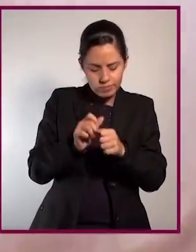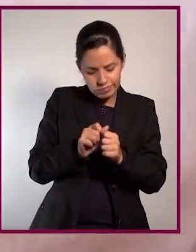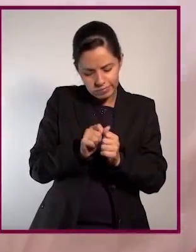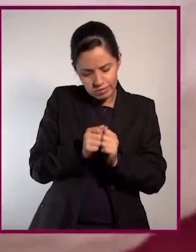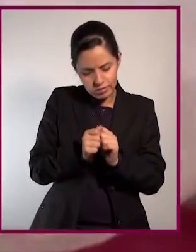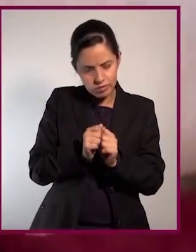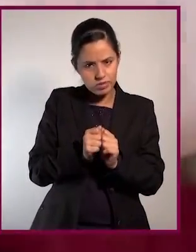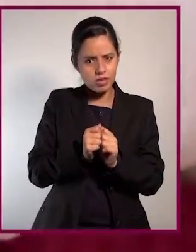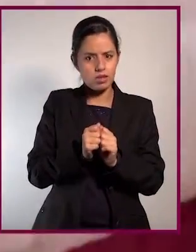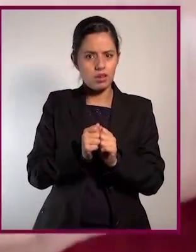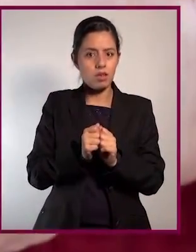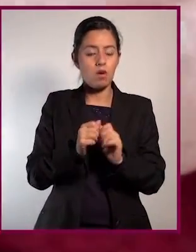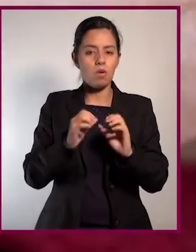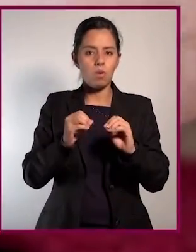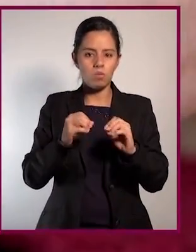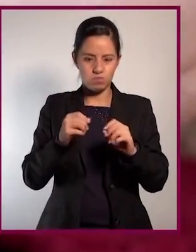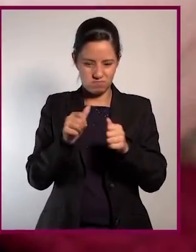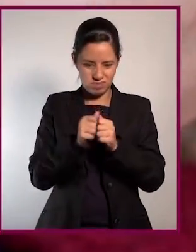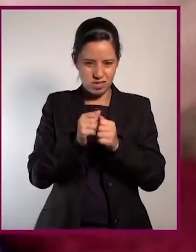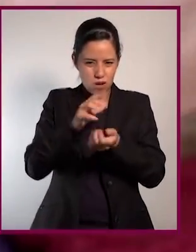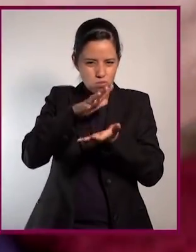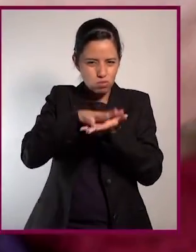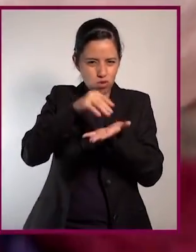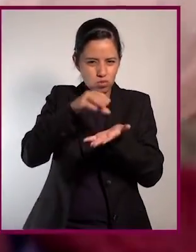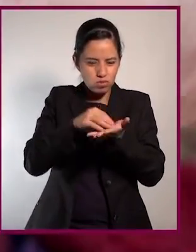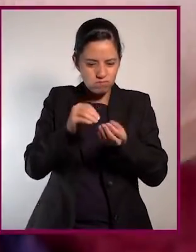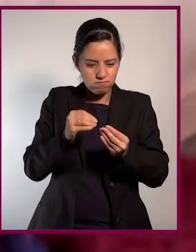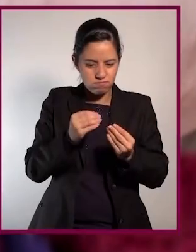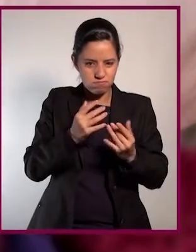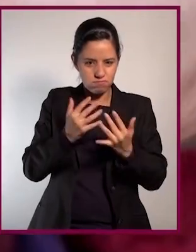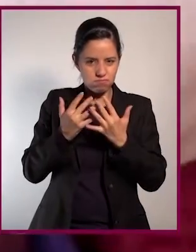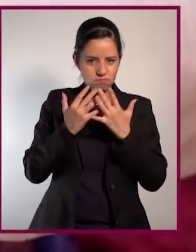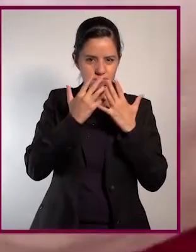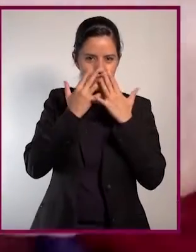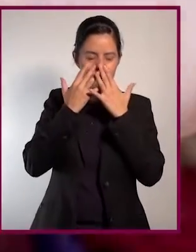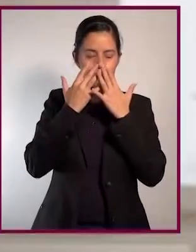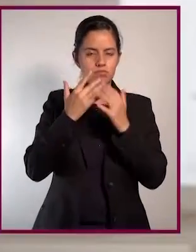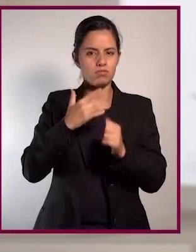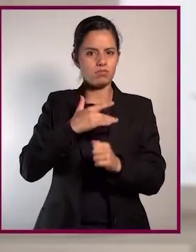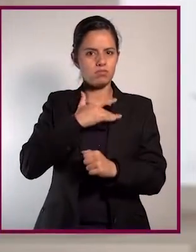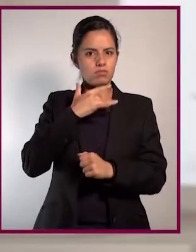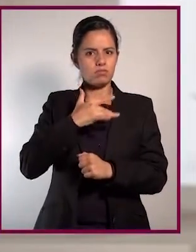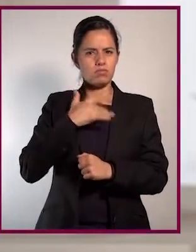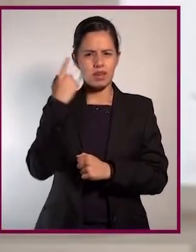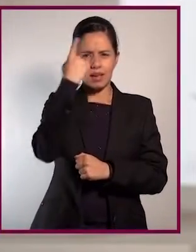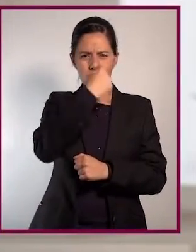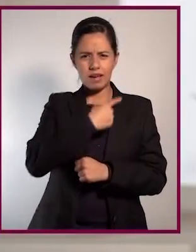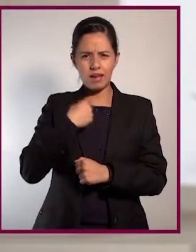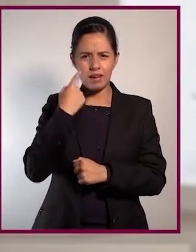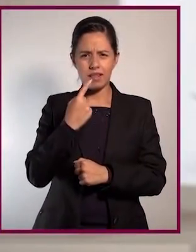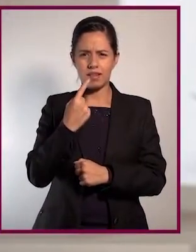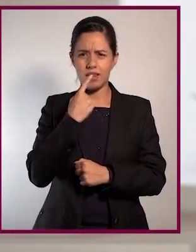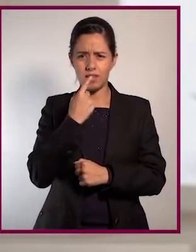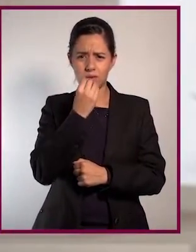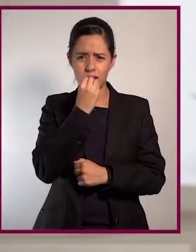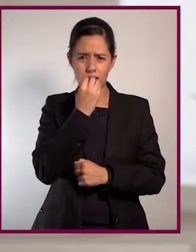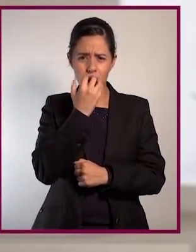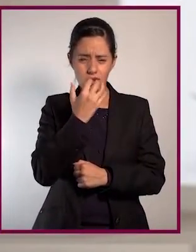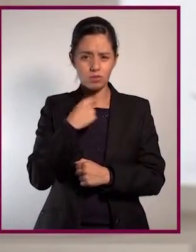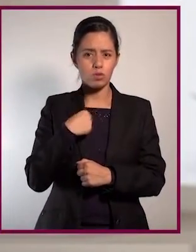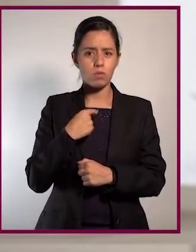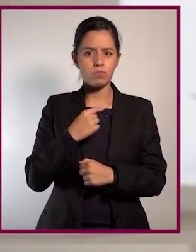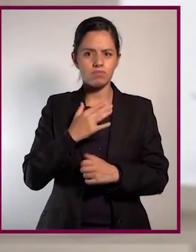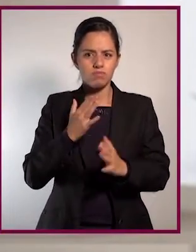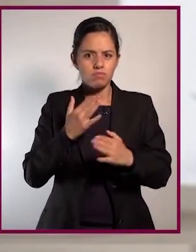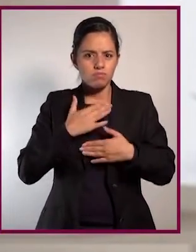superficie de un cacahuate o respirar el polvo que suelta puede provocar hinchazón de la cara, la lengua,